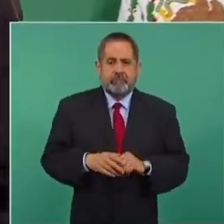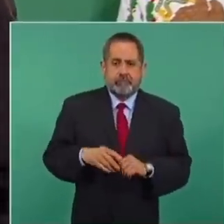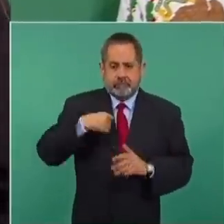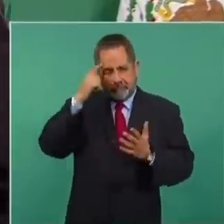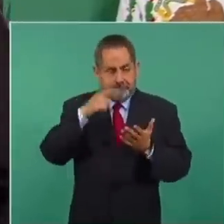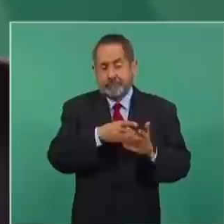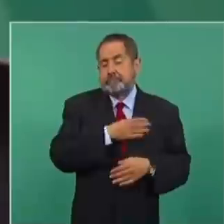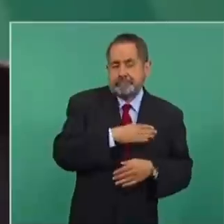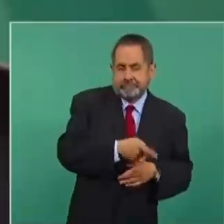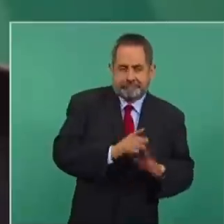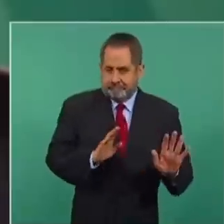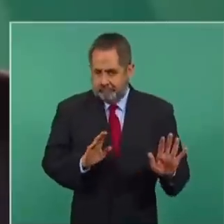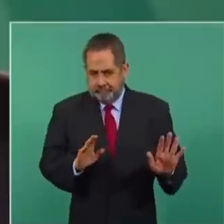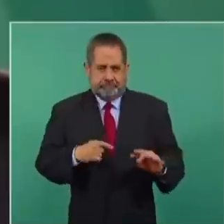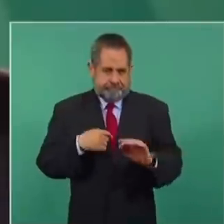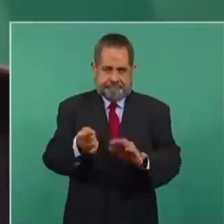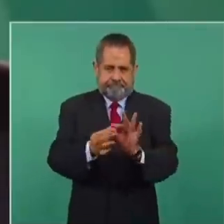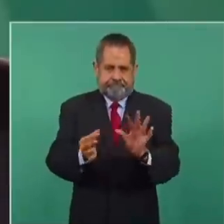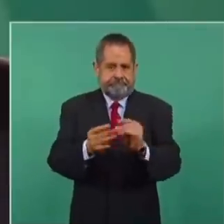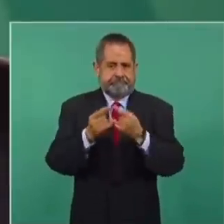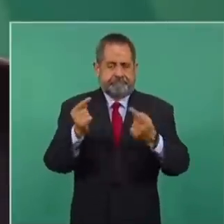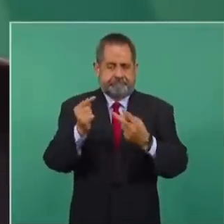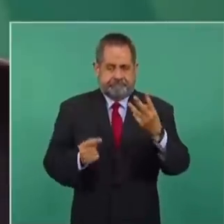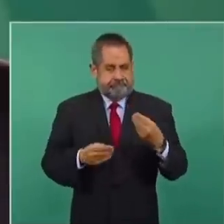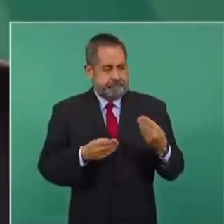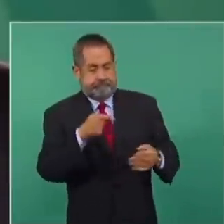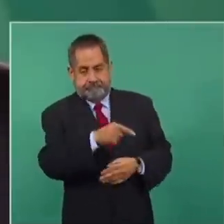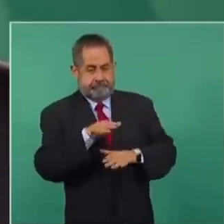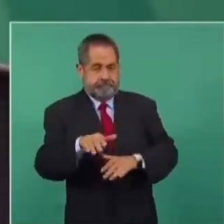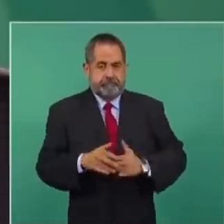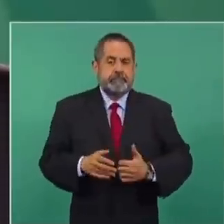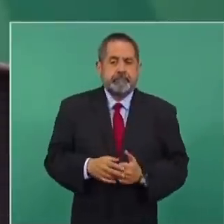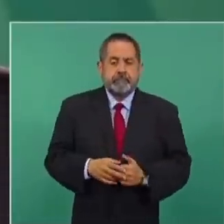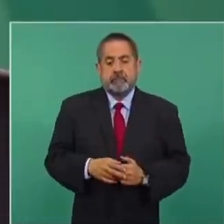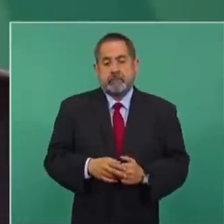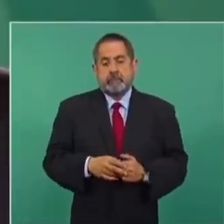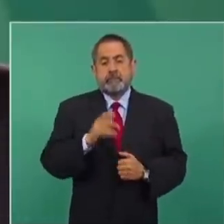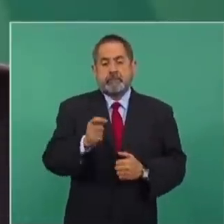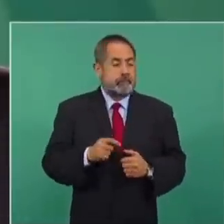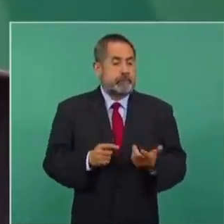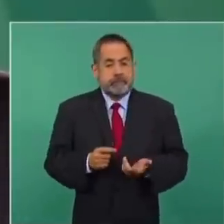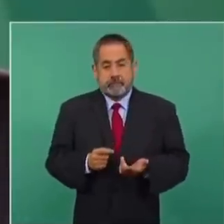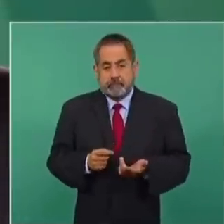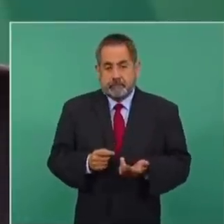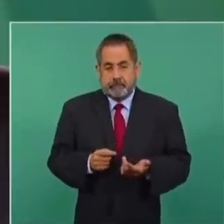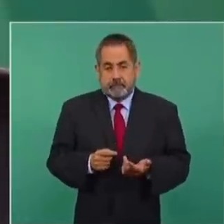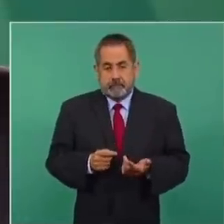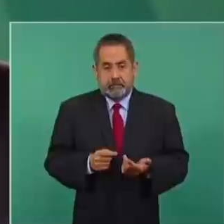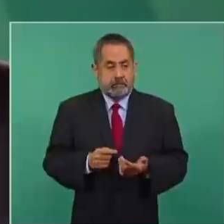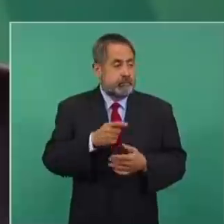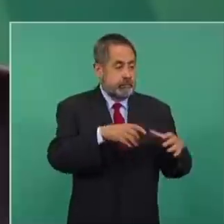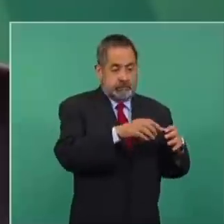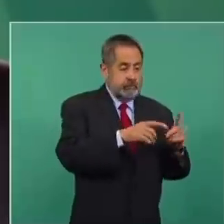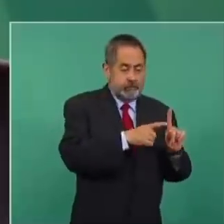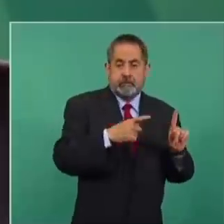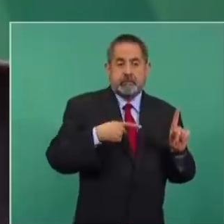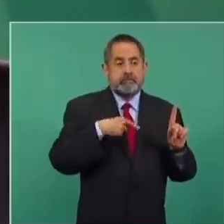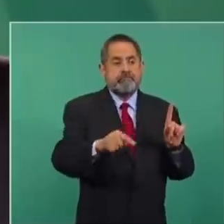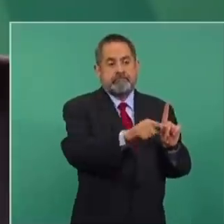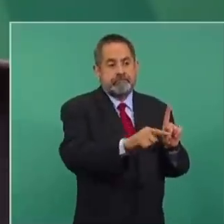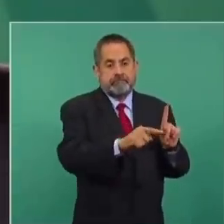lo considero una blanca paloma, nada más estoy narrando los hechos de cómo los que se sienten afectados